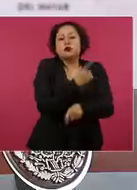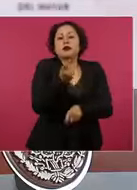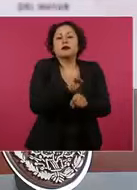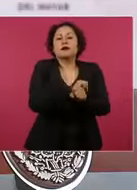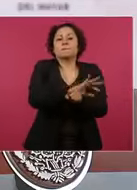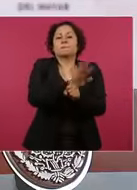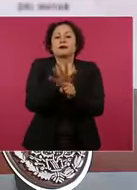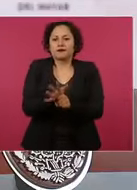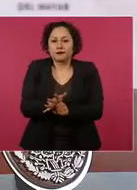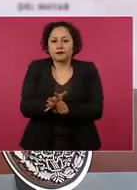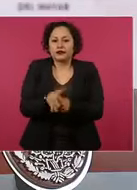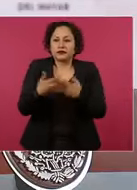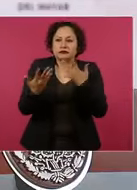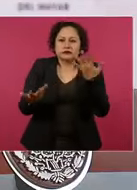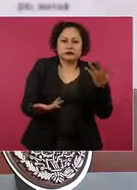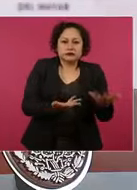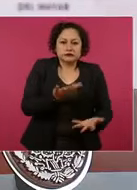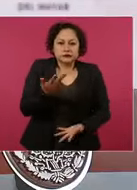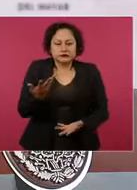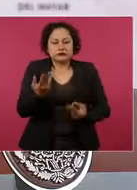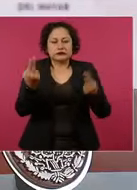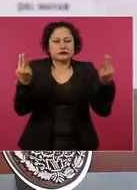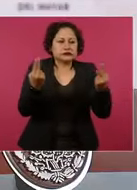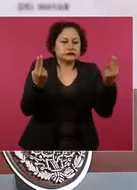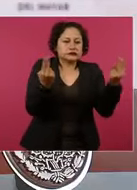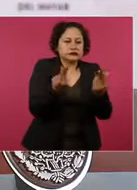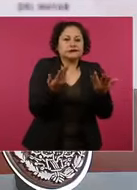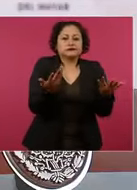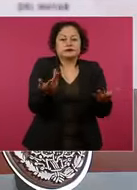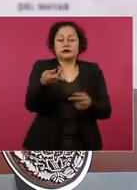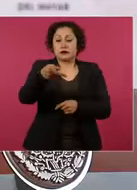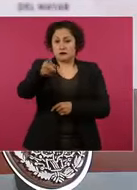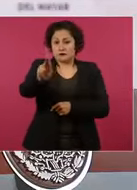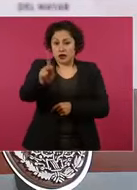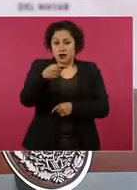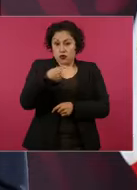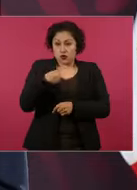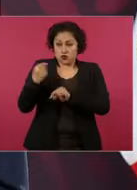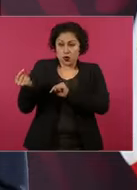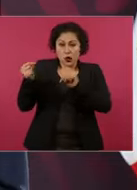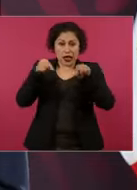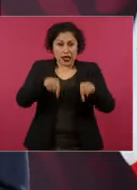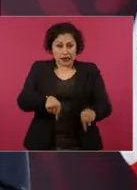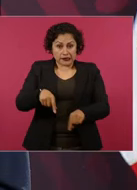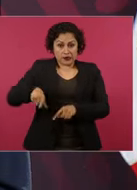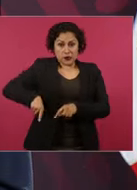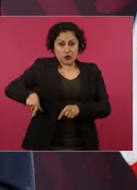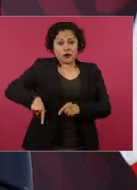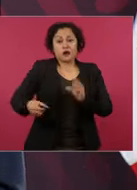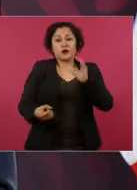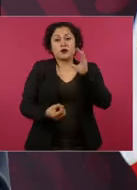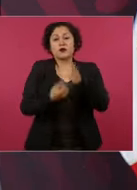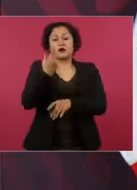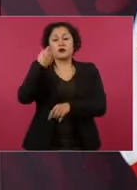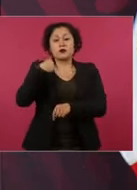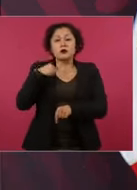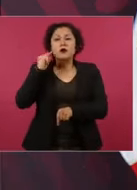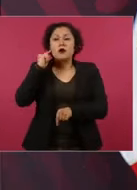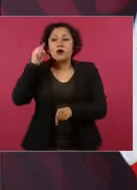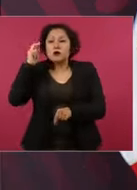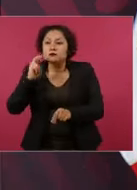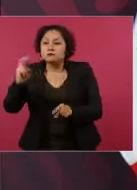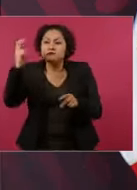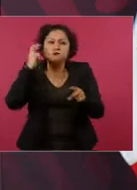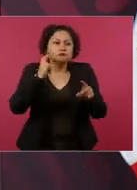pero me tocó al principio visitar 80 hospitales del IMSS-Bienestar